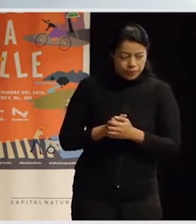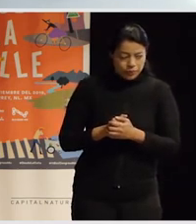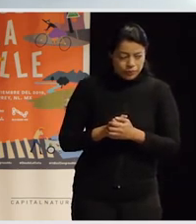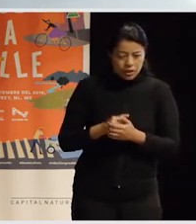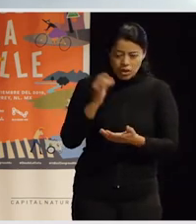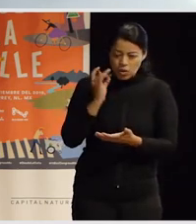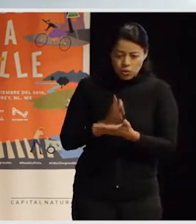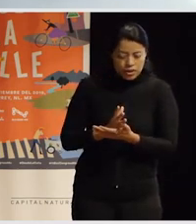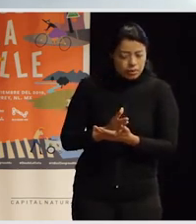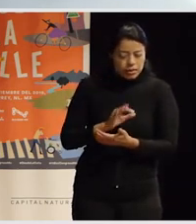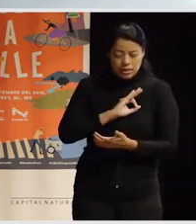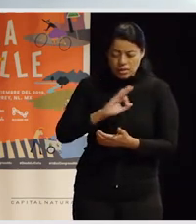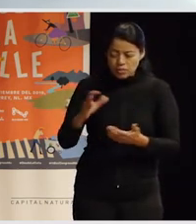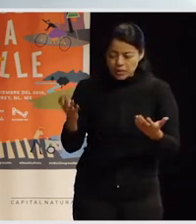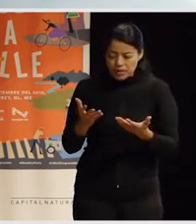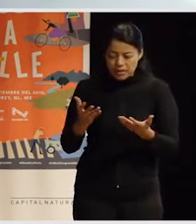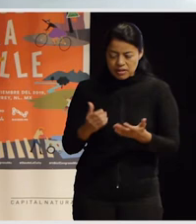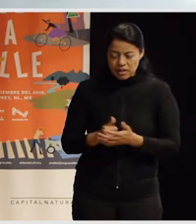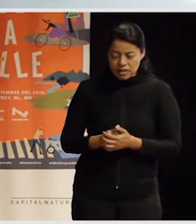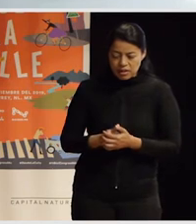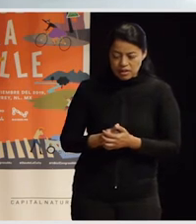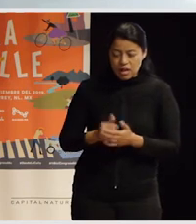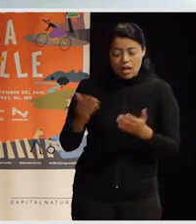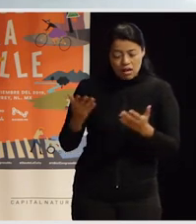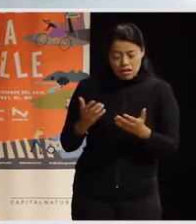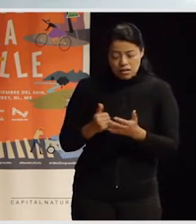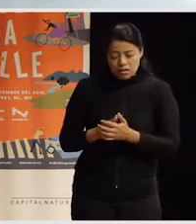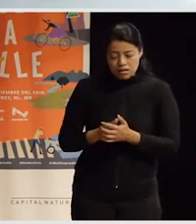solo es posible desmontar o hacer